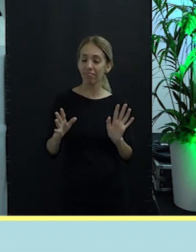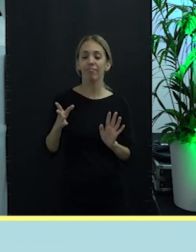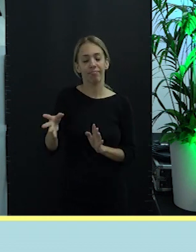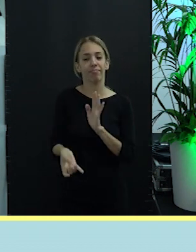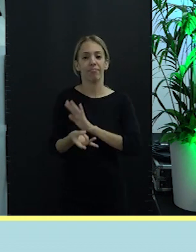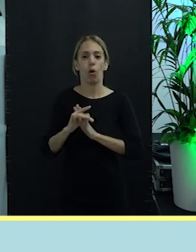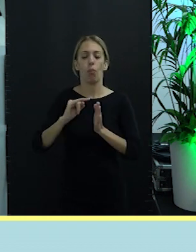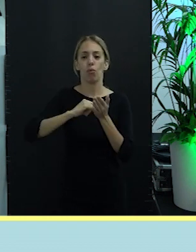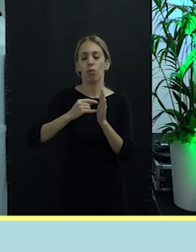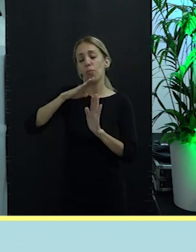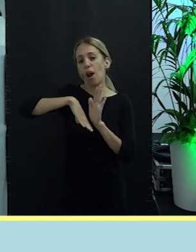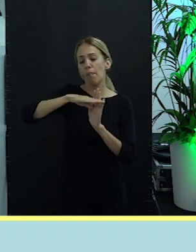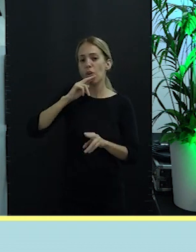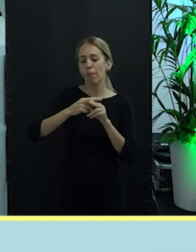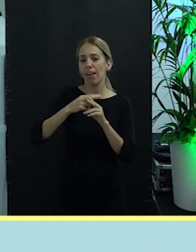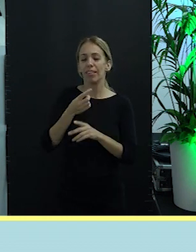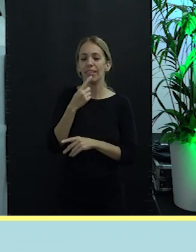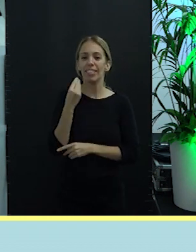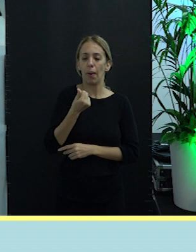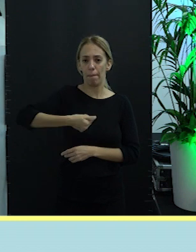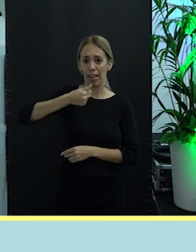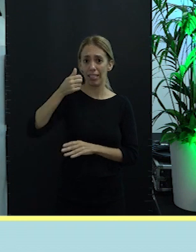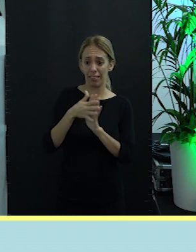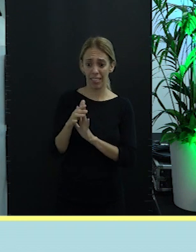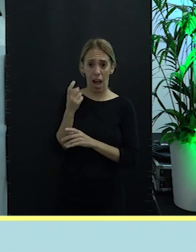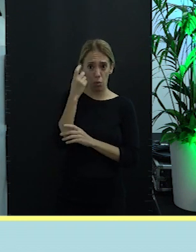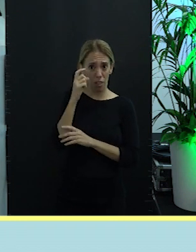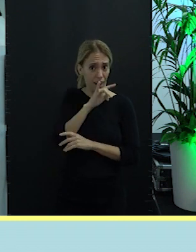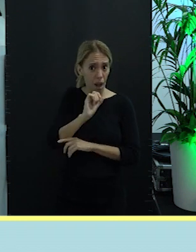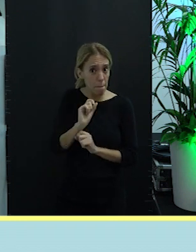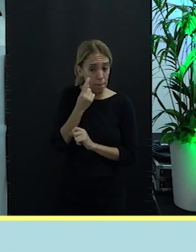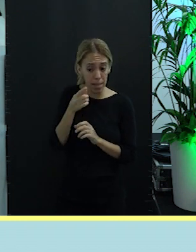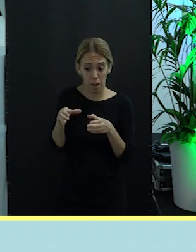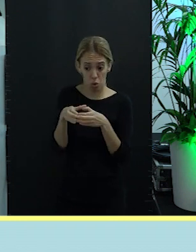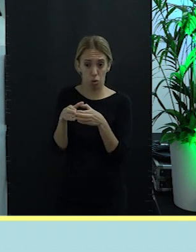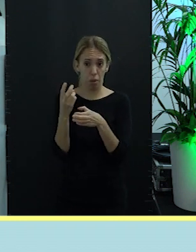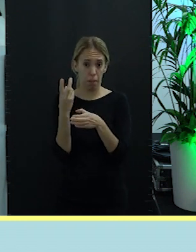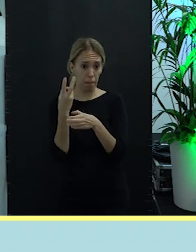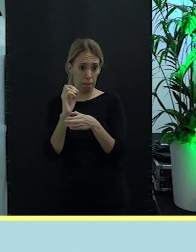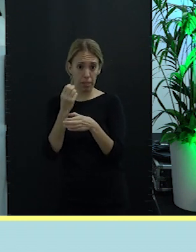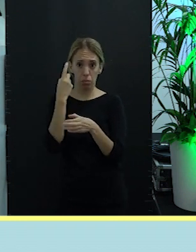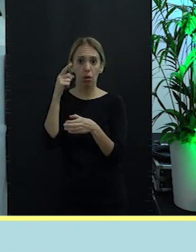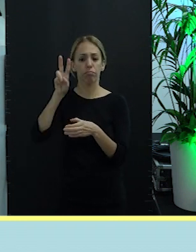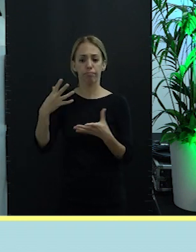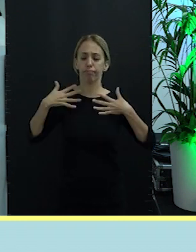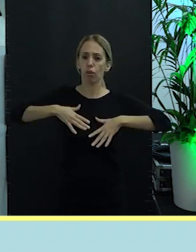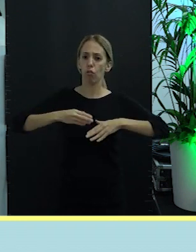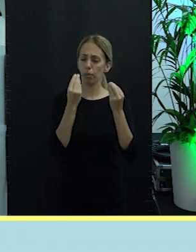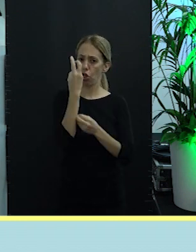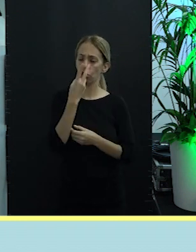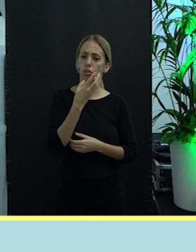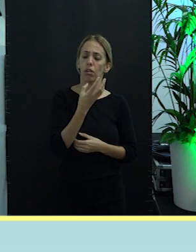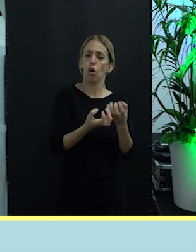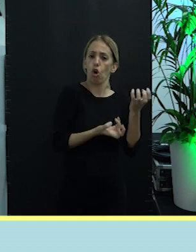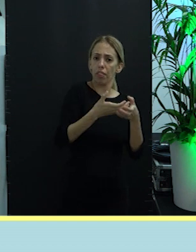Serán los primeros 90 alumnos en Canarias que se formen como marineros y como cocineros. Dando